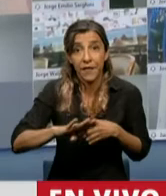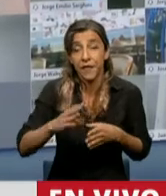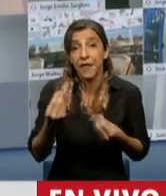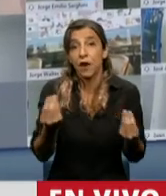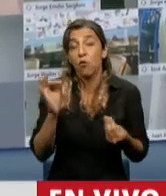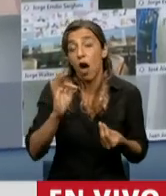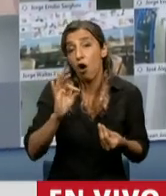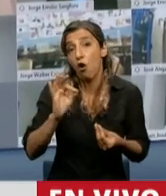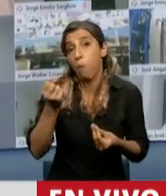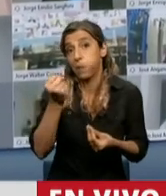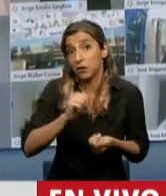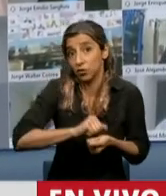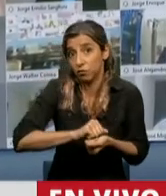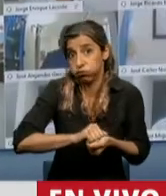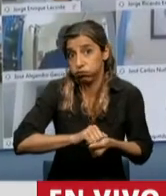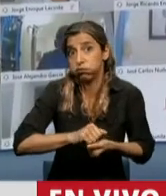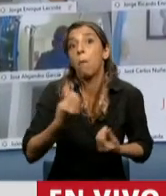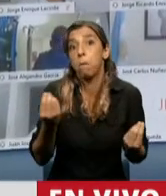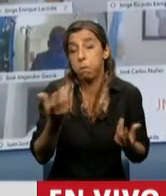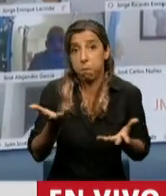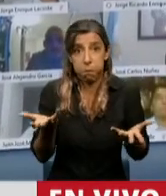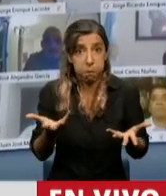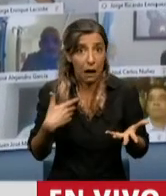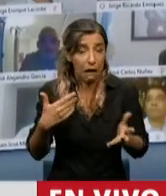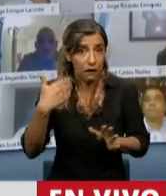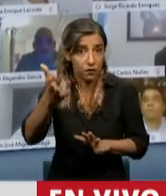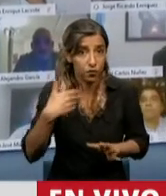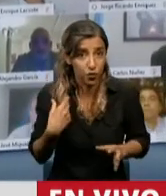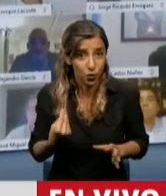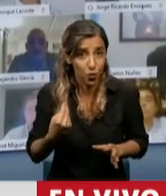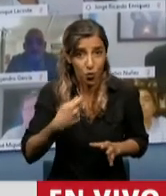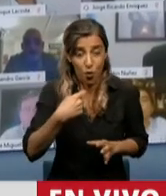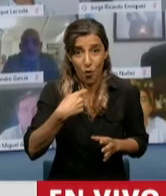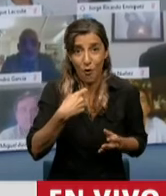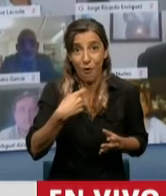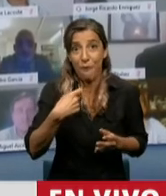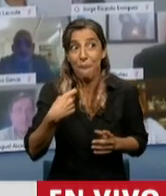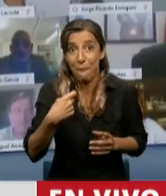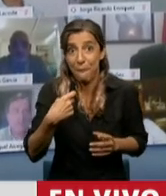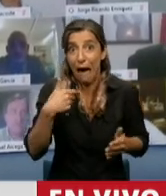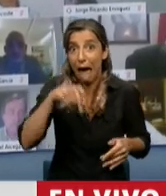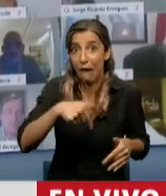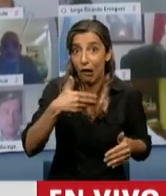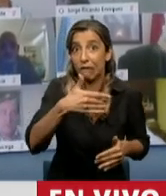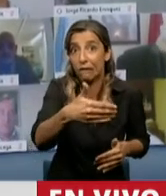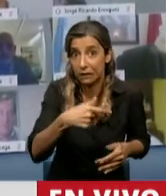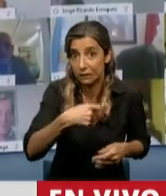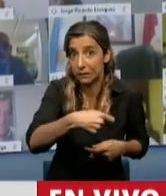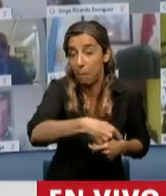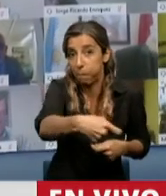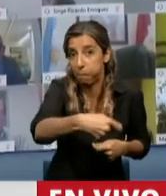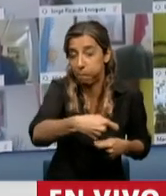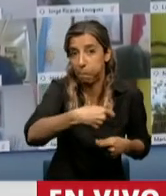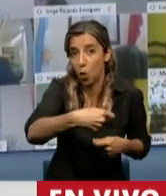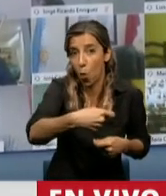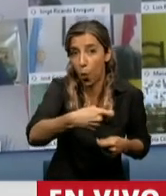de manera masiva, para financiar el déficit previsional. Entonces, uno podría llegar a la ficción contable de que baja la deuda